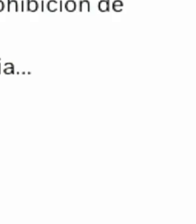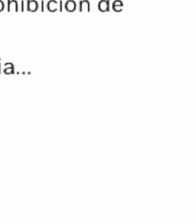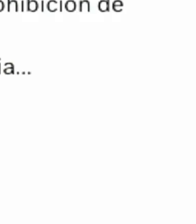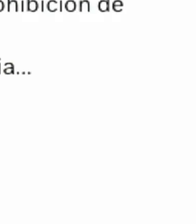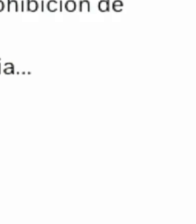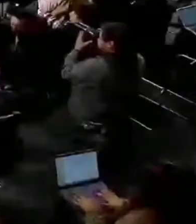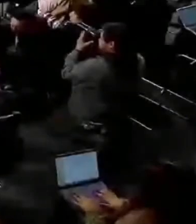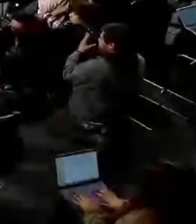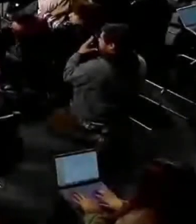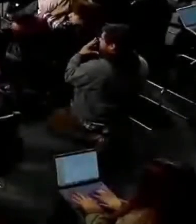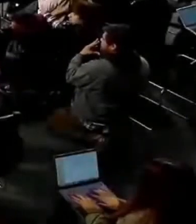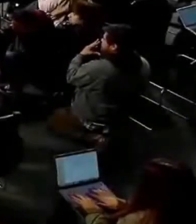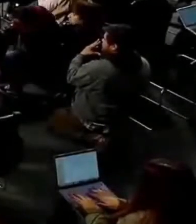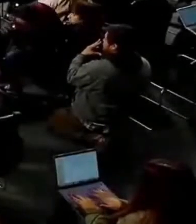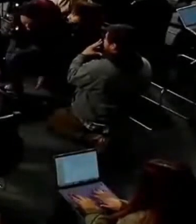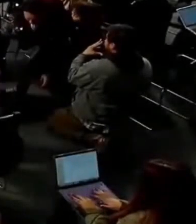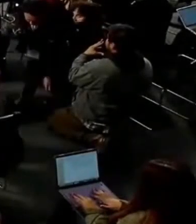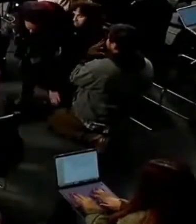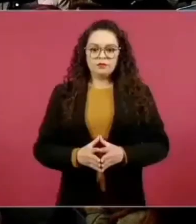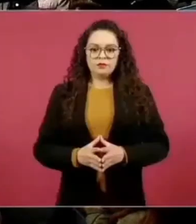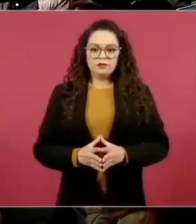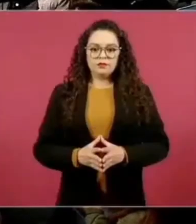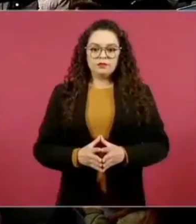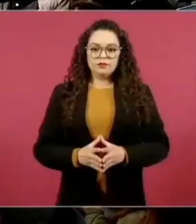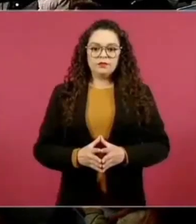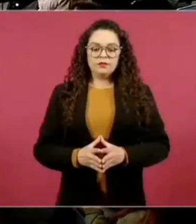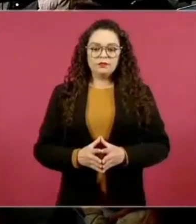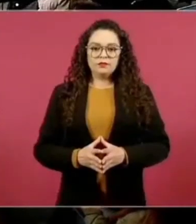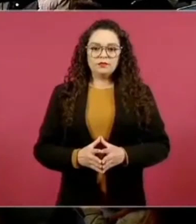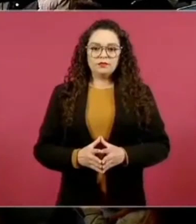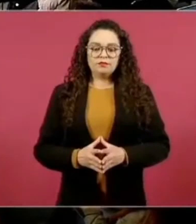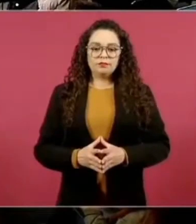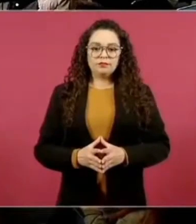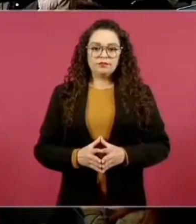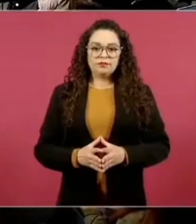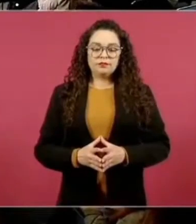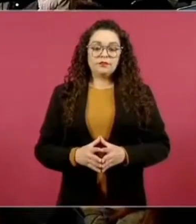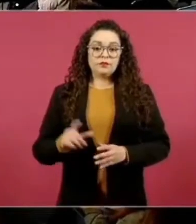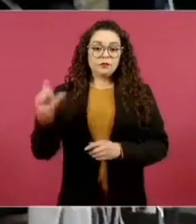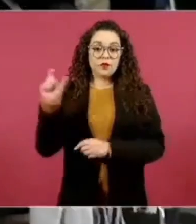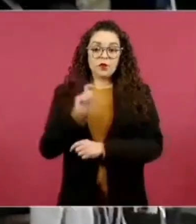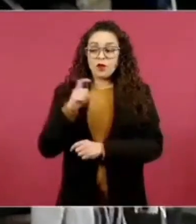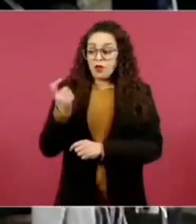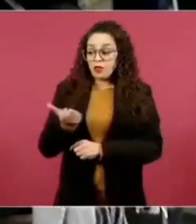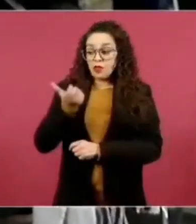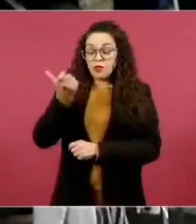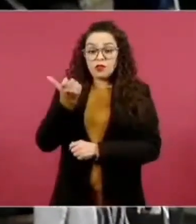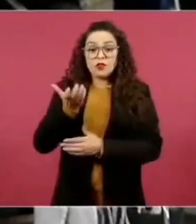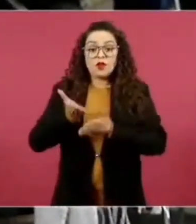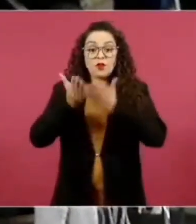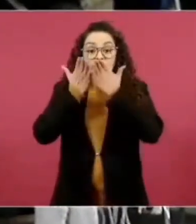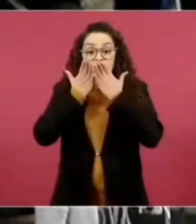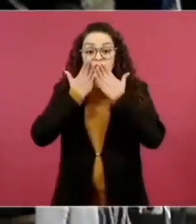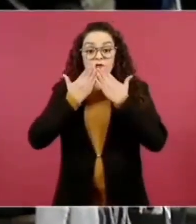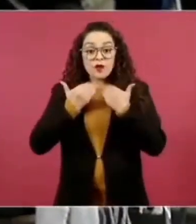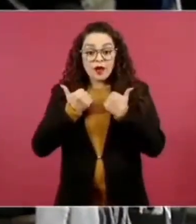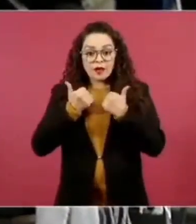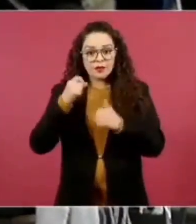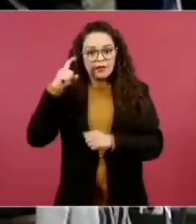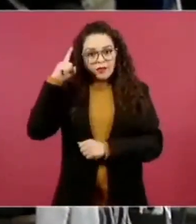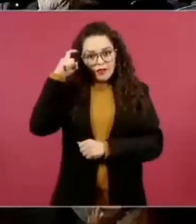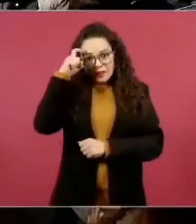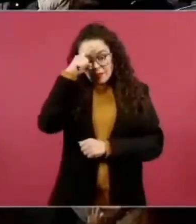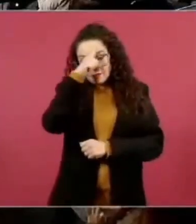ejercicio. Será un buen ejercicio. sí. Sobre todo cuando no se tienen recursos y el poder económico está del otro lado. Sí, sí, sí. Y aquí